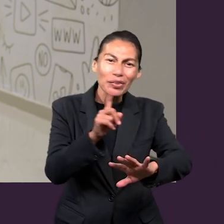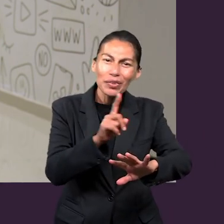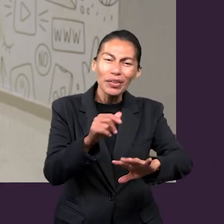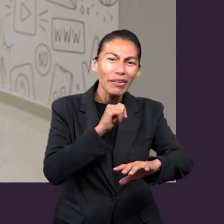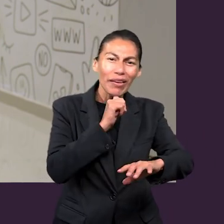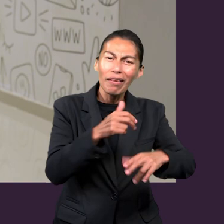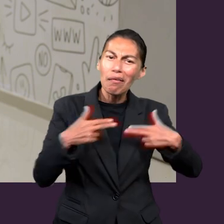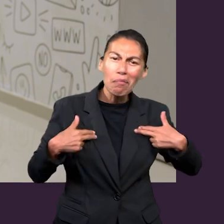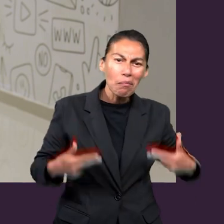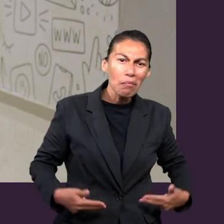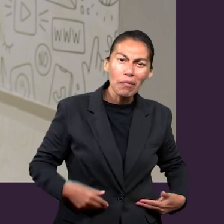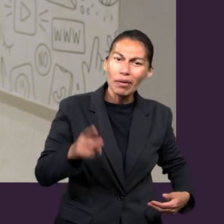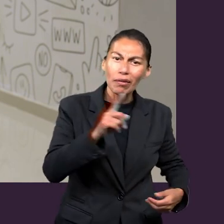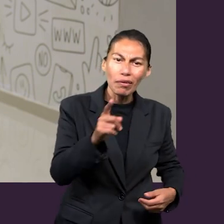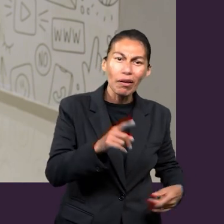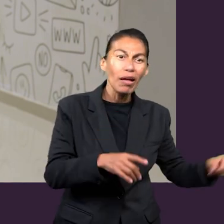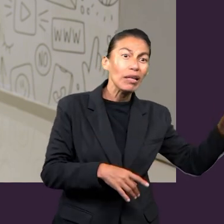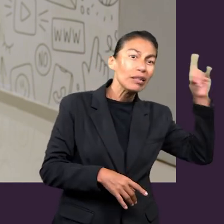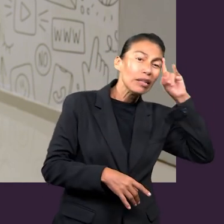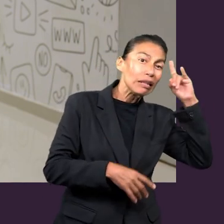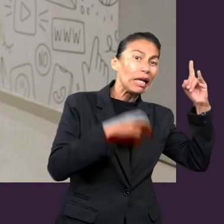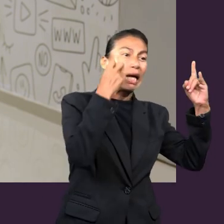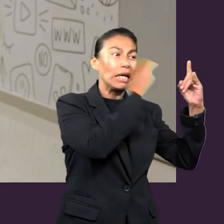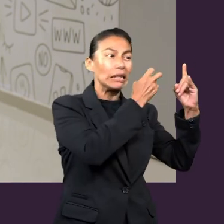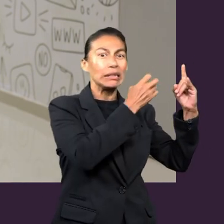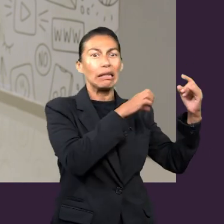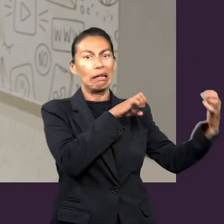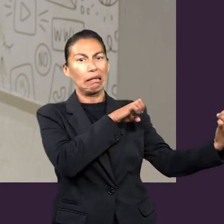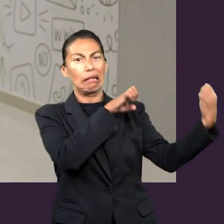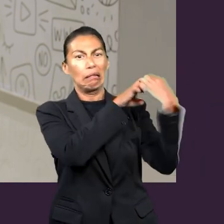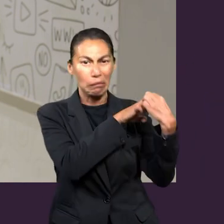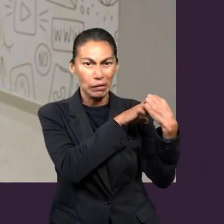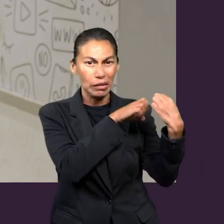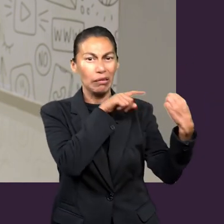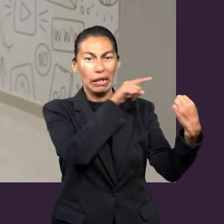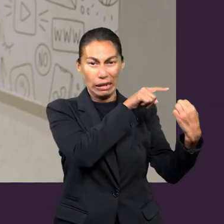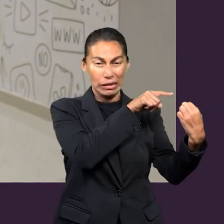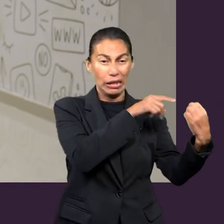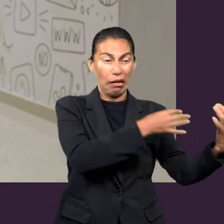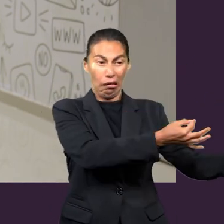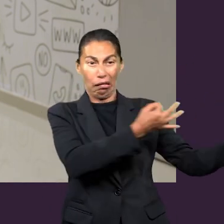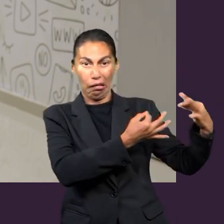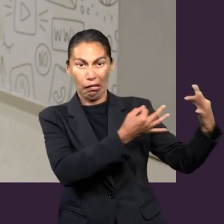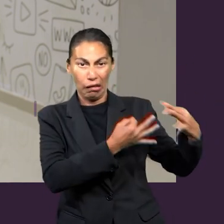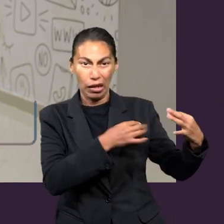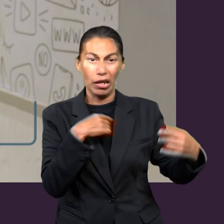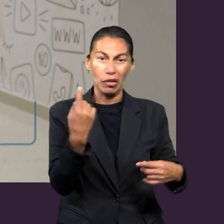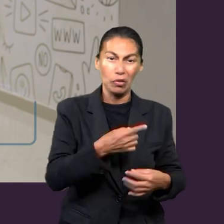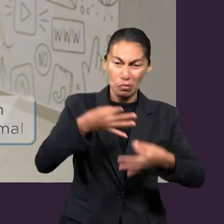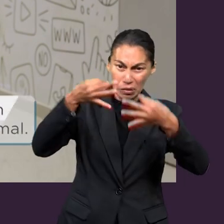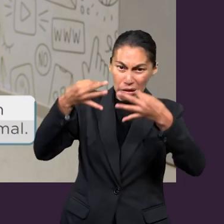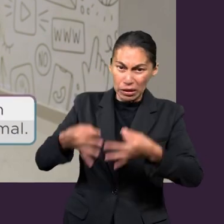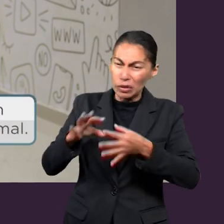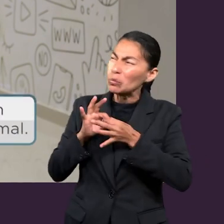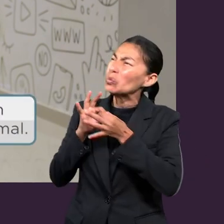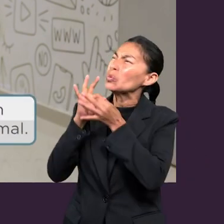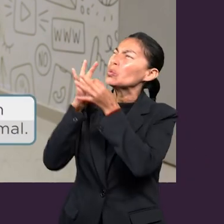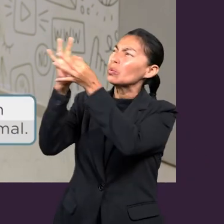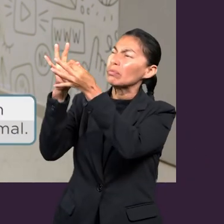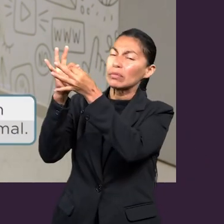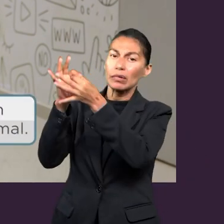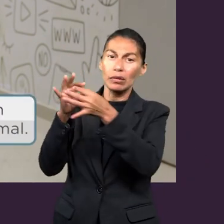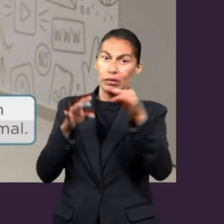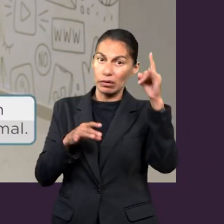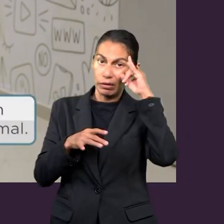principados, potestades, señores de las tinieblas. Así que los cristianos de aquellos tiempos y los